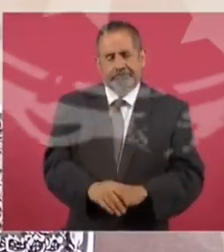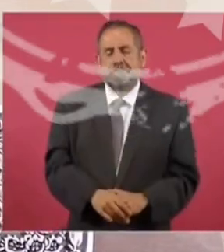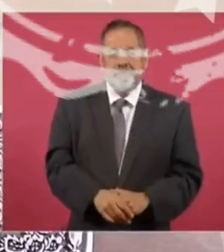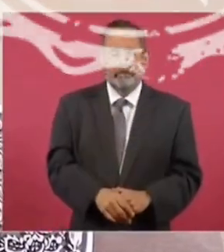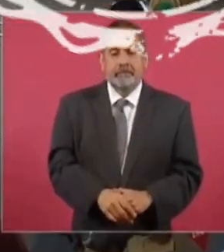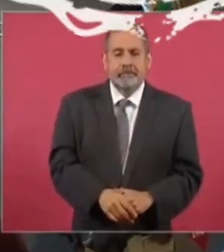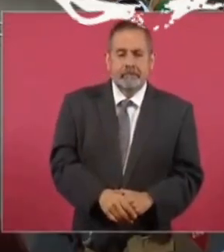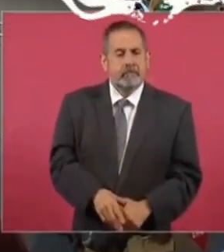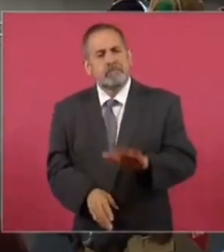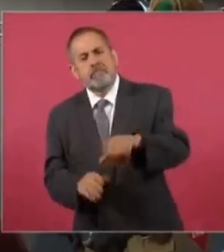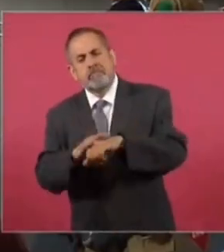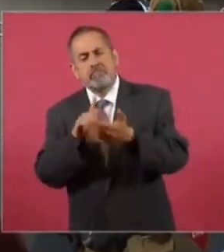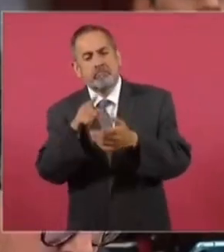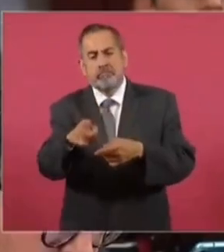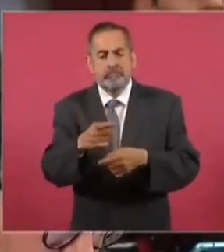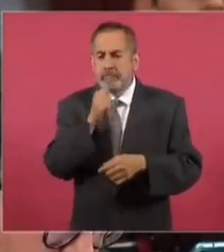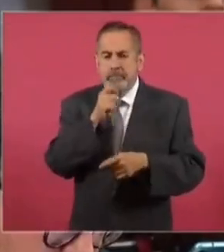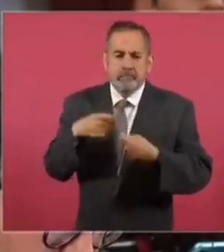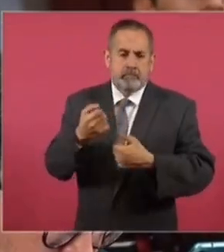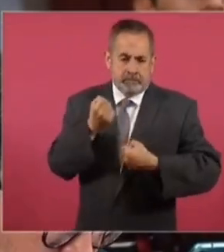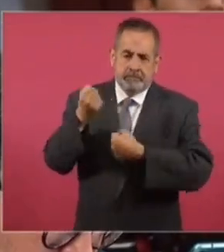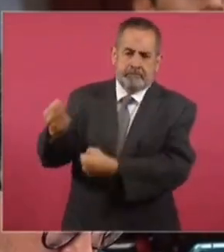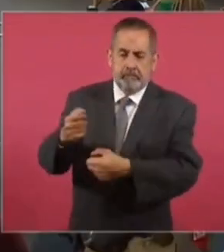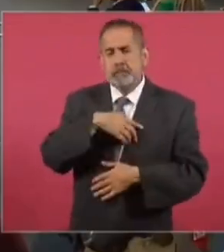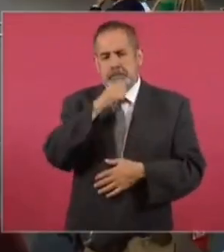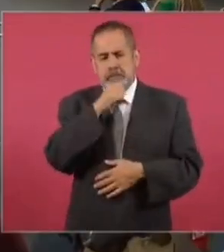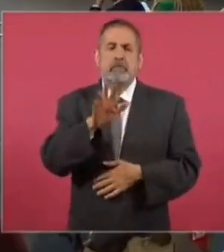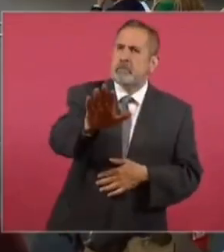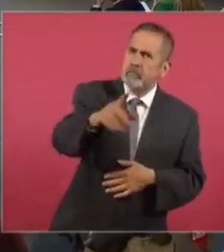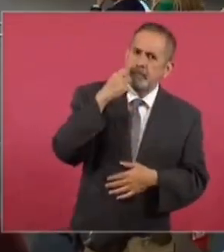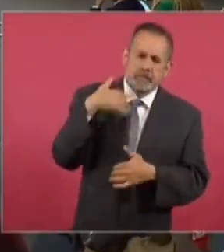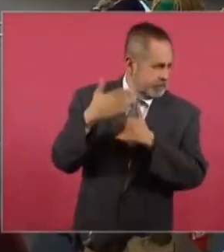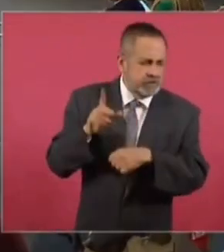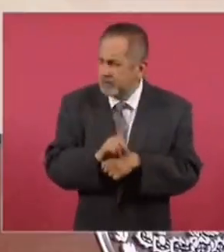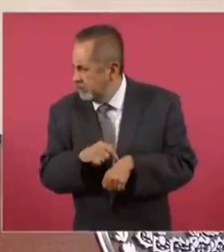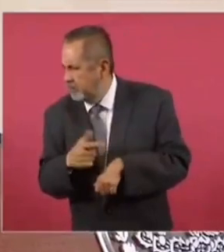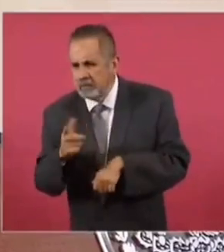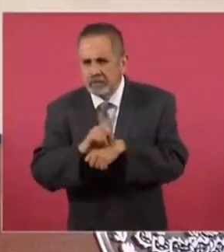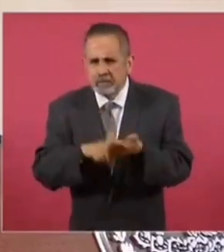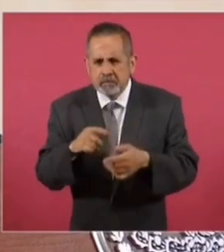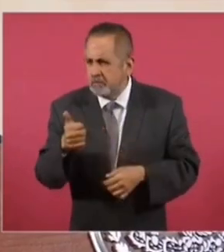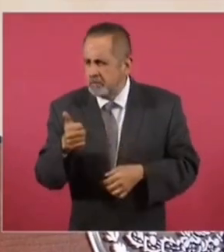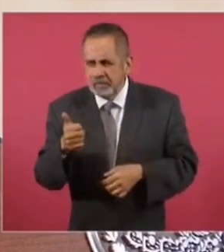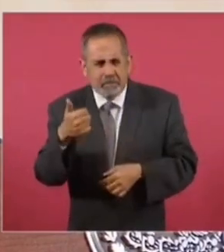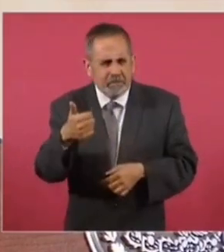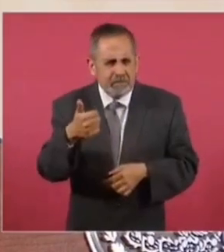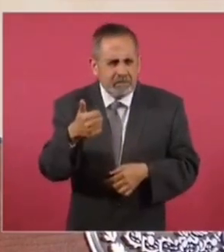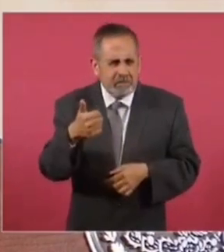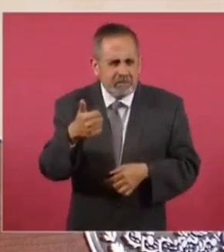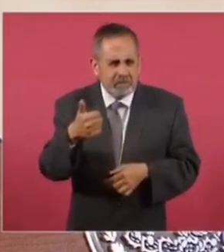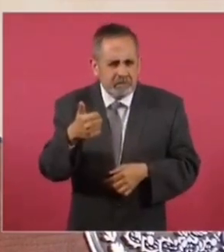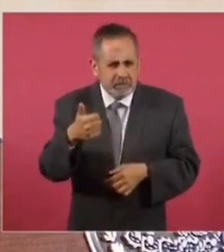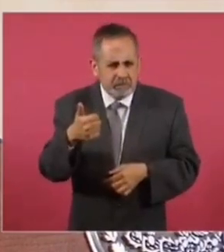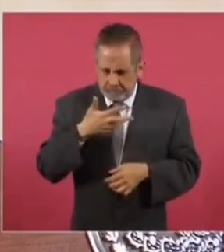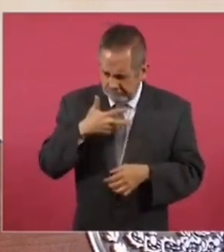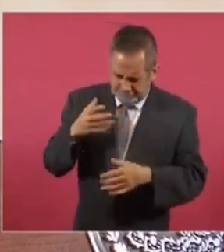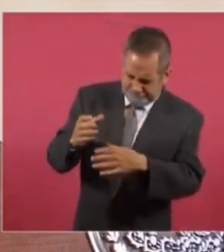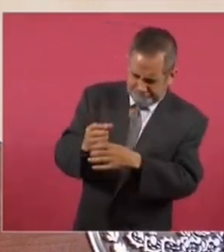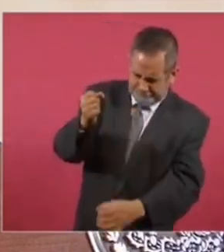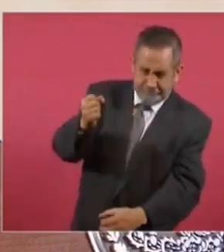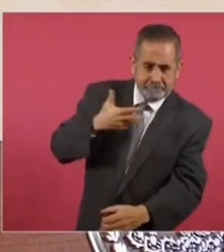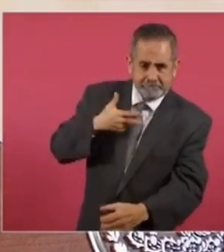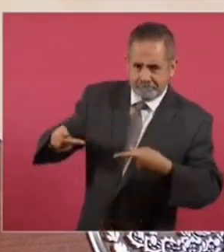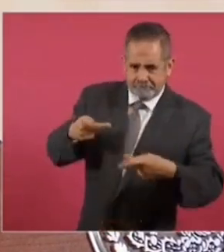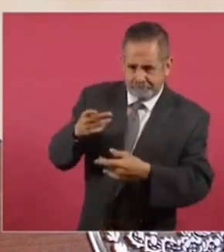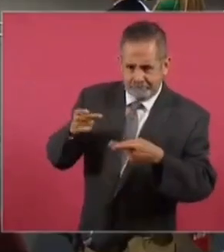Sobre todo porque usted ha mencionado que no ha entregado el bastón de mando. Ah, lo voy a entregar el 6. El 6. Ya tengo además hasta el